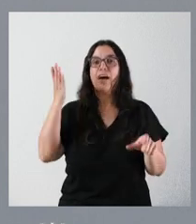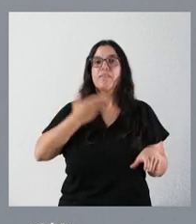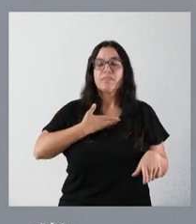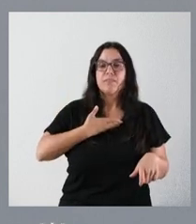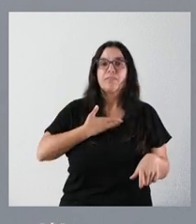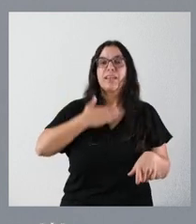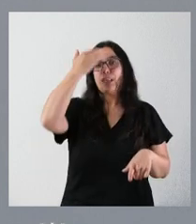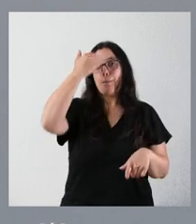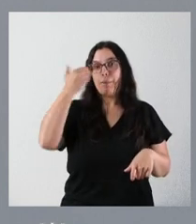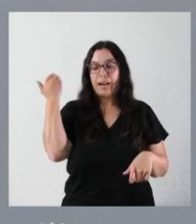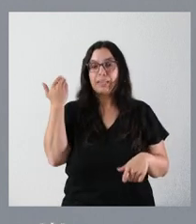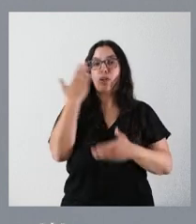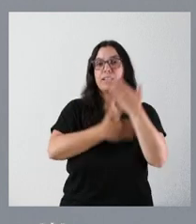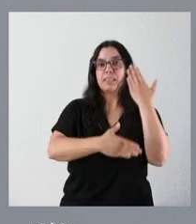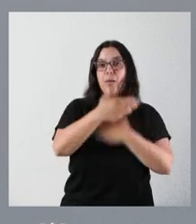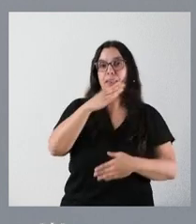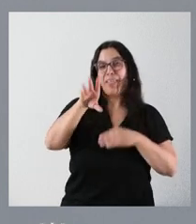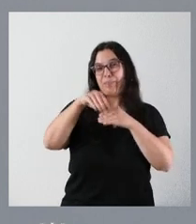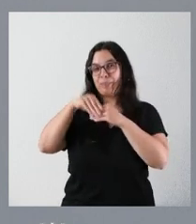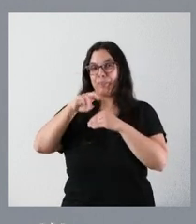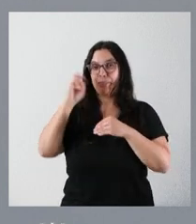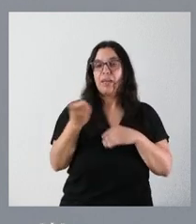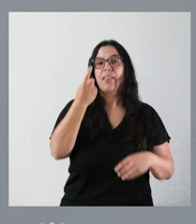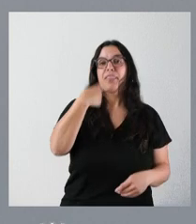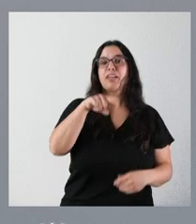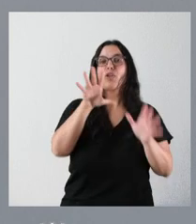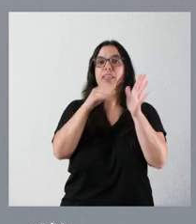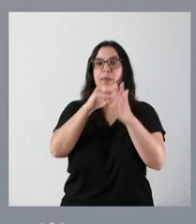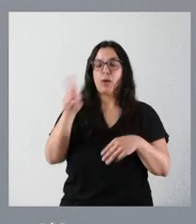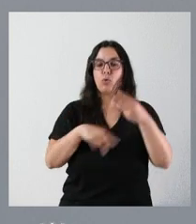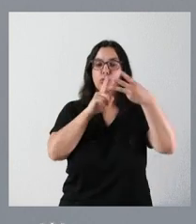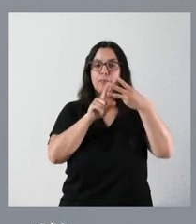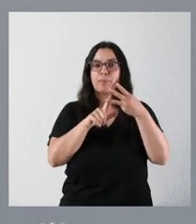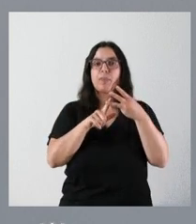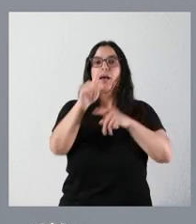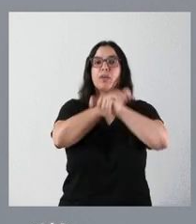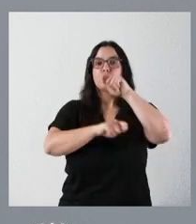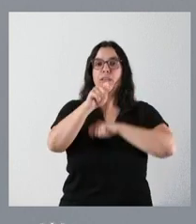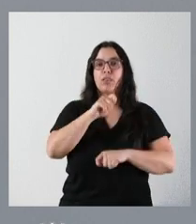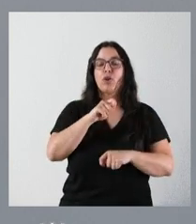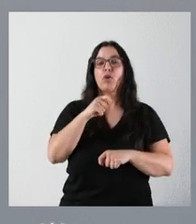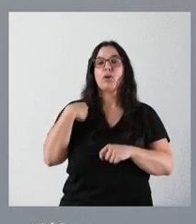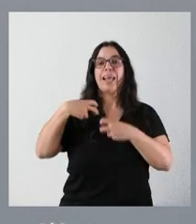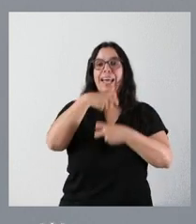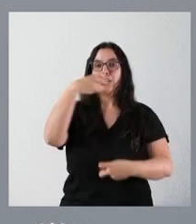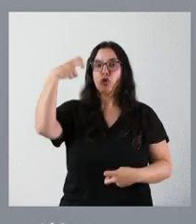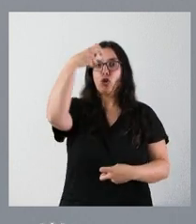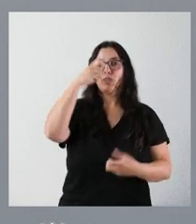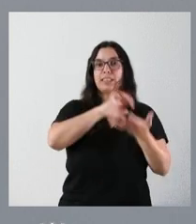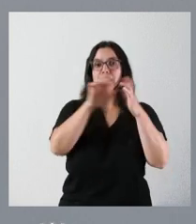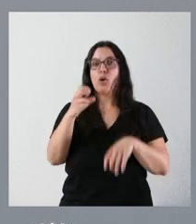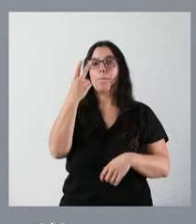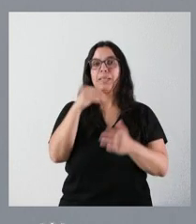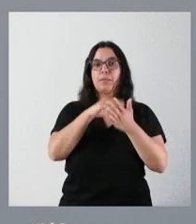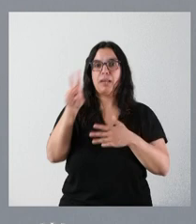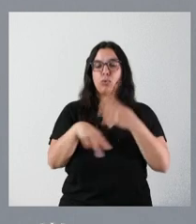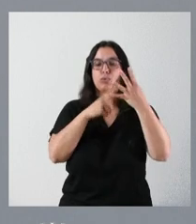Pálisis Cerebral y Discapacidades Afines, 110.000 euros. Para la Asociación de Escoliosis de Castilla y León, 20.000